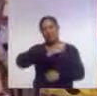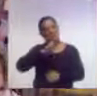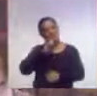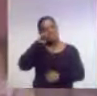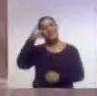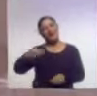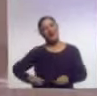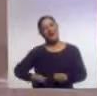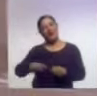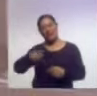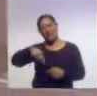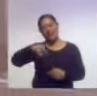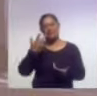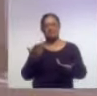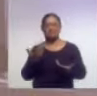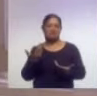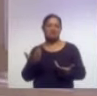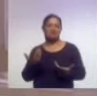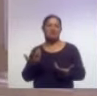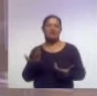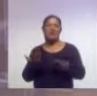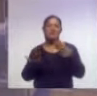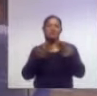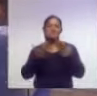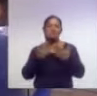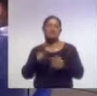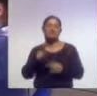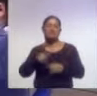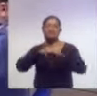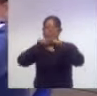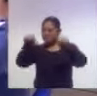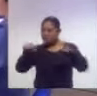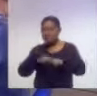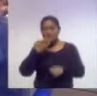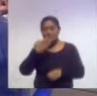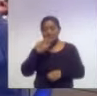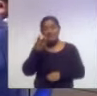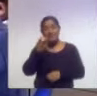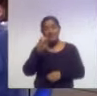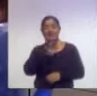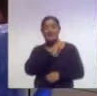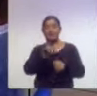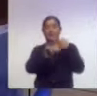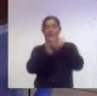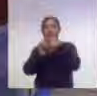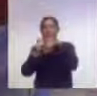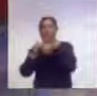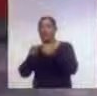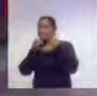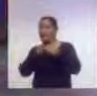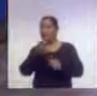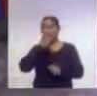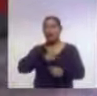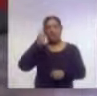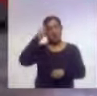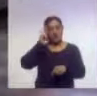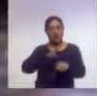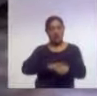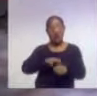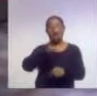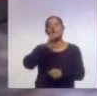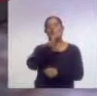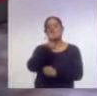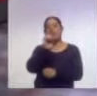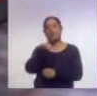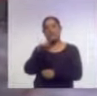Un buen equipamiento e infraestructura permiten obtener resultados positivos, afirmó la directora del Centro de Desarrollo Infantil Número